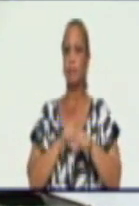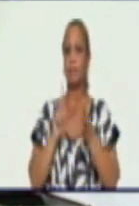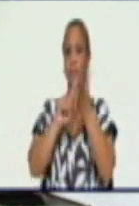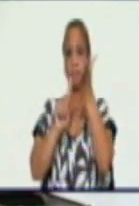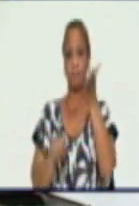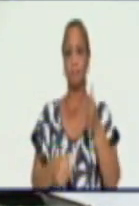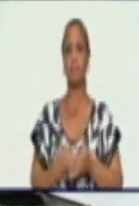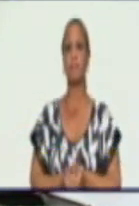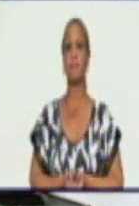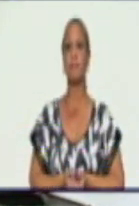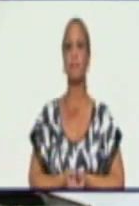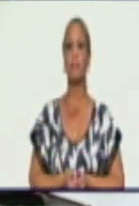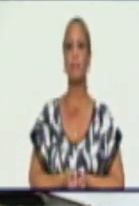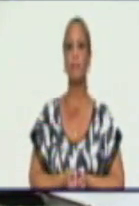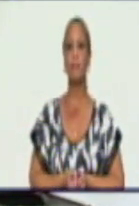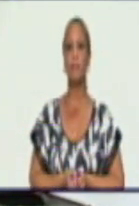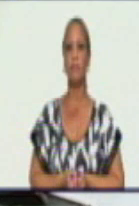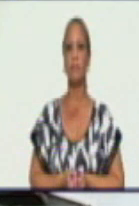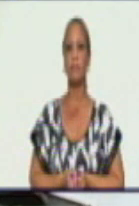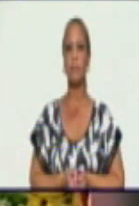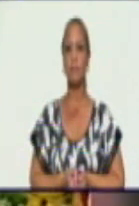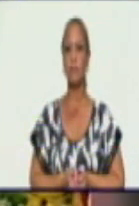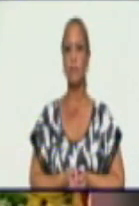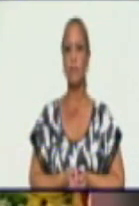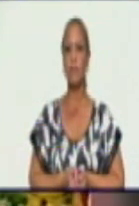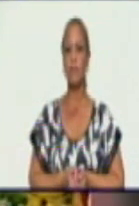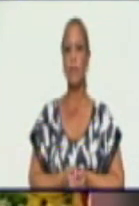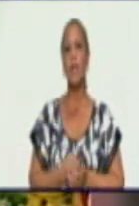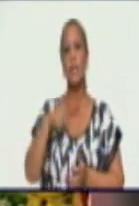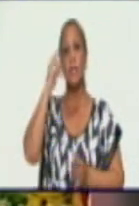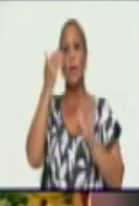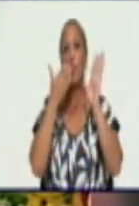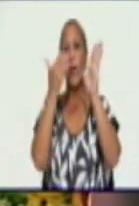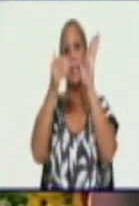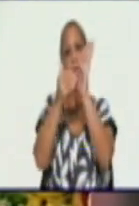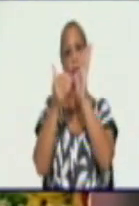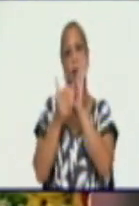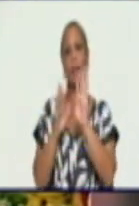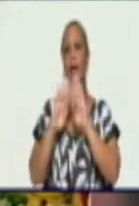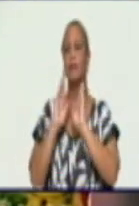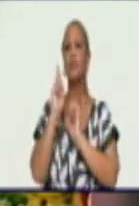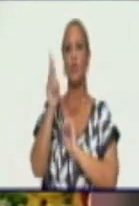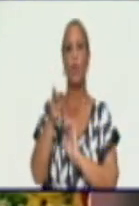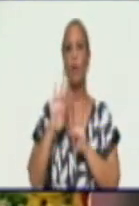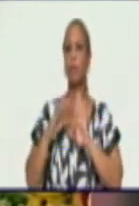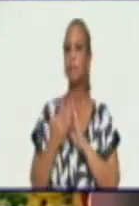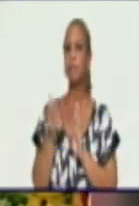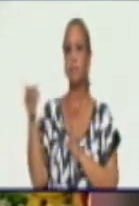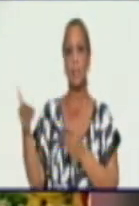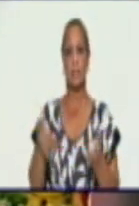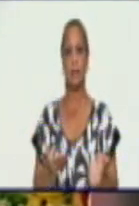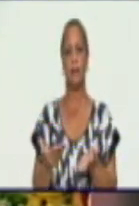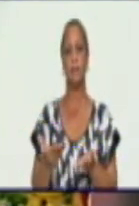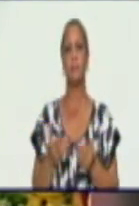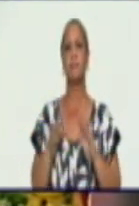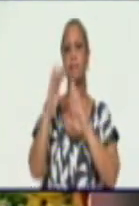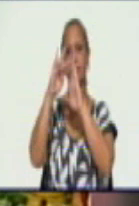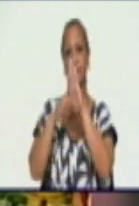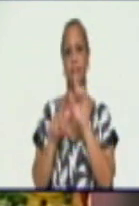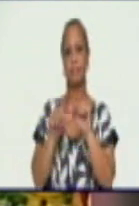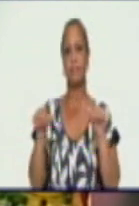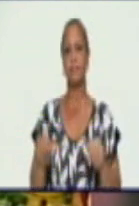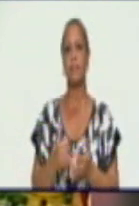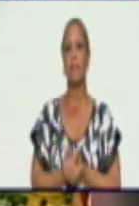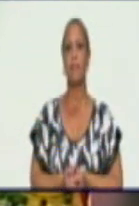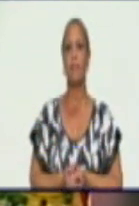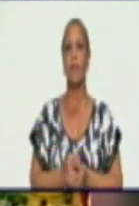de vista energético que vive Granma hoy? Sí, buenas tardes, secretario Yunel, el resto de los compañeros presentes en el estudio.